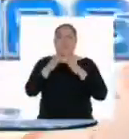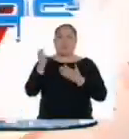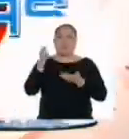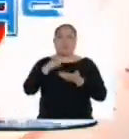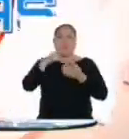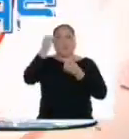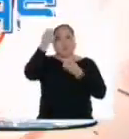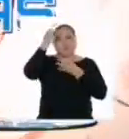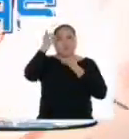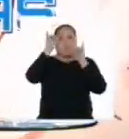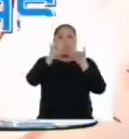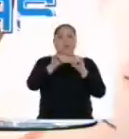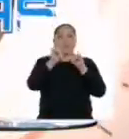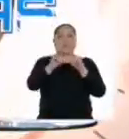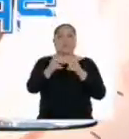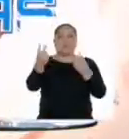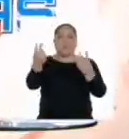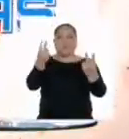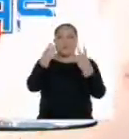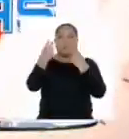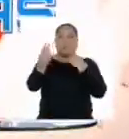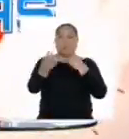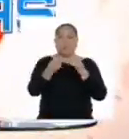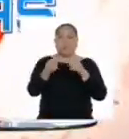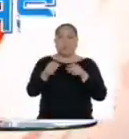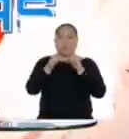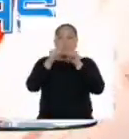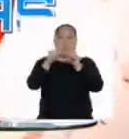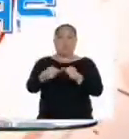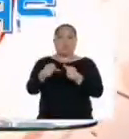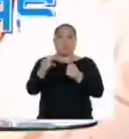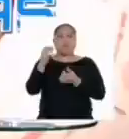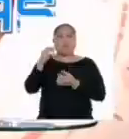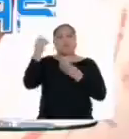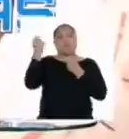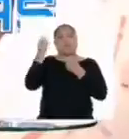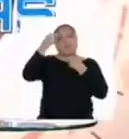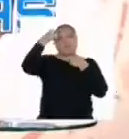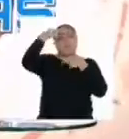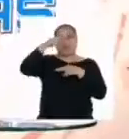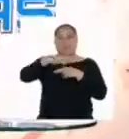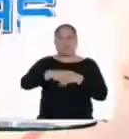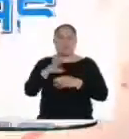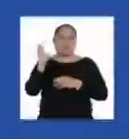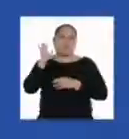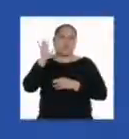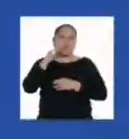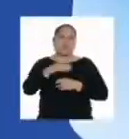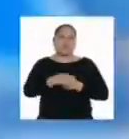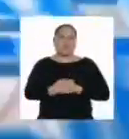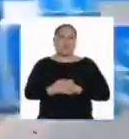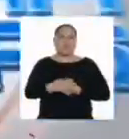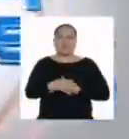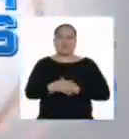Para más información, quédese en sintonía para la ampliación de nuestras Rappi Noticias. ¡Hasta pronto!